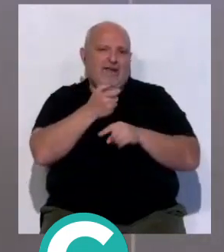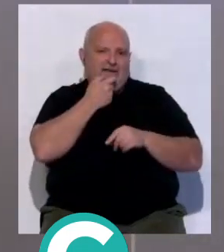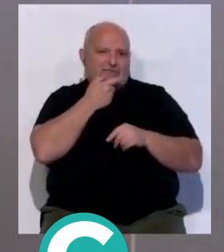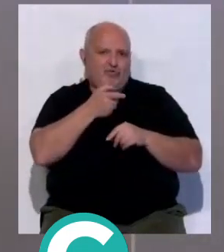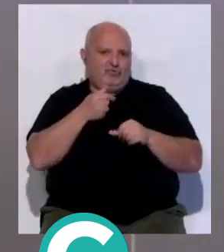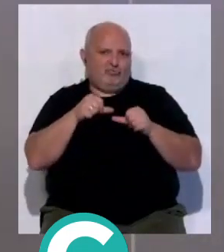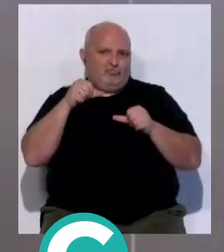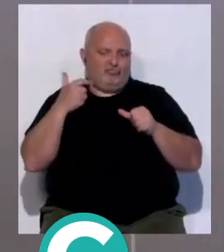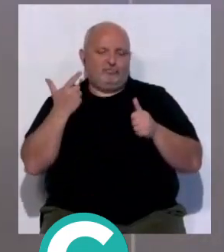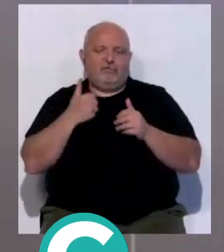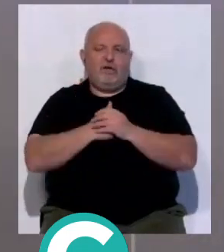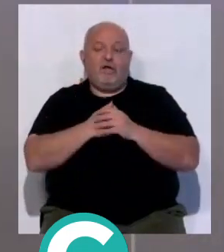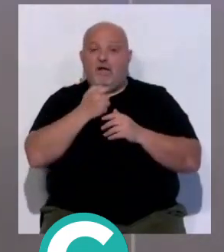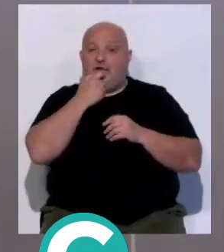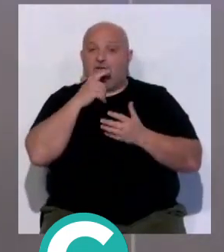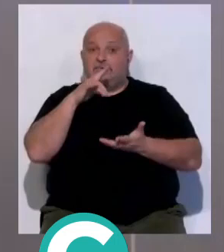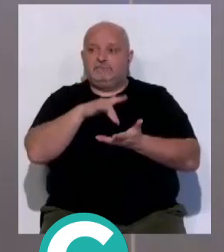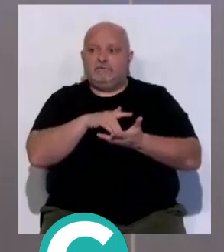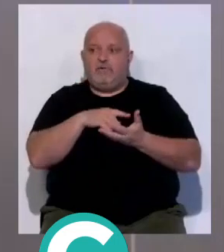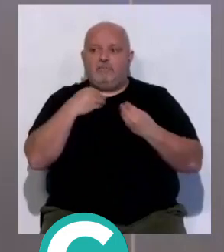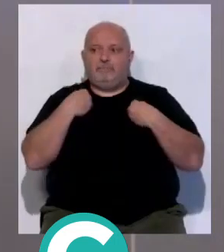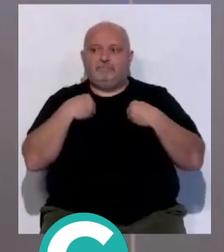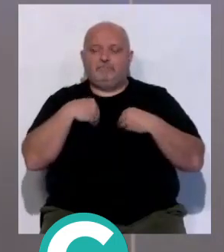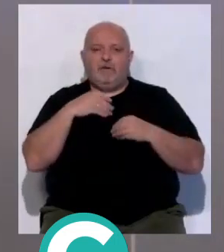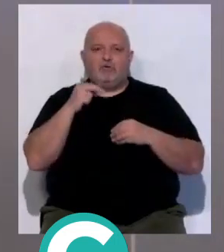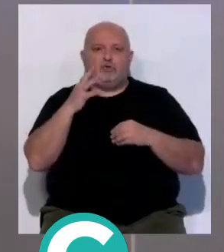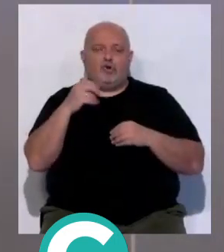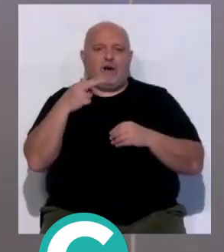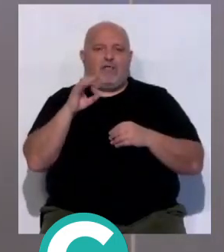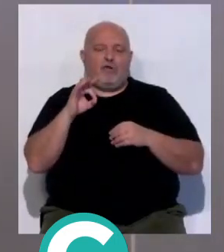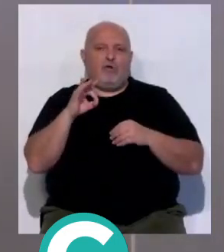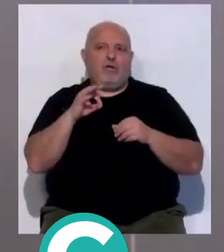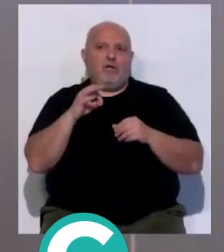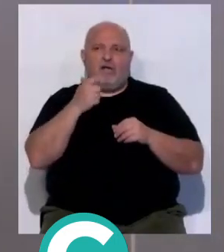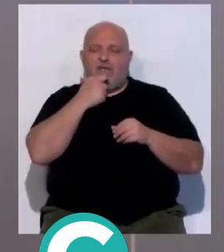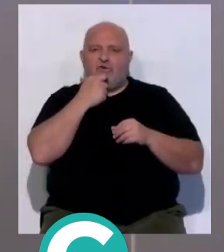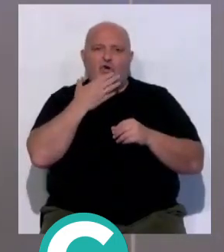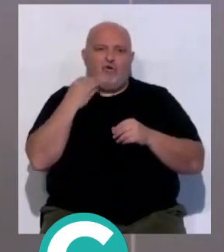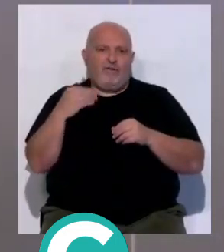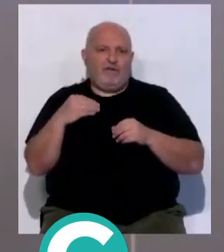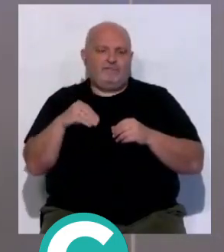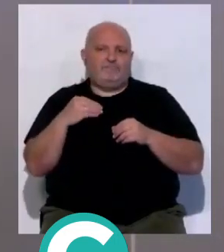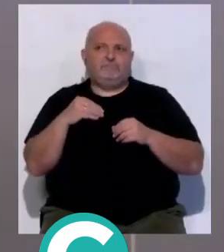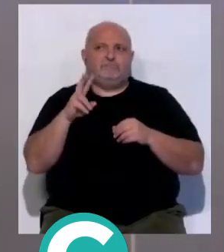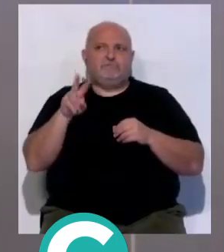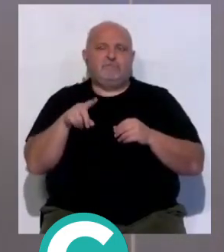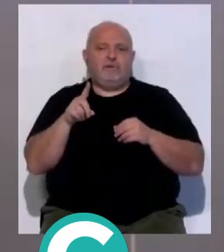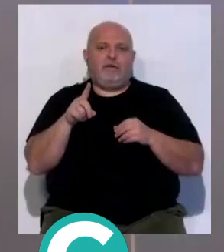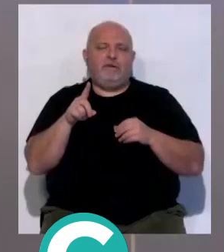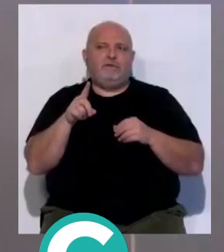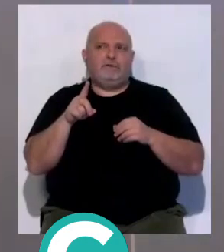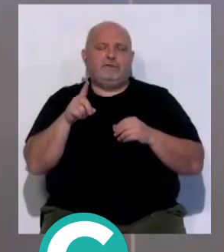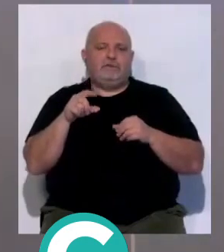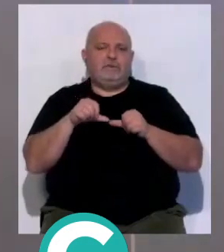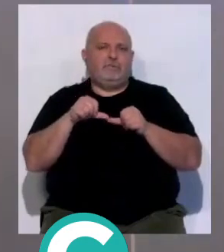decir que el árbitro del partido va a ser Soto Grado, un árbitro joven, un árbitro que no es tan entre